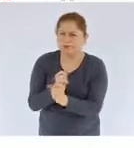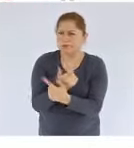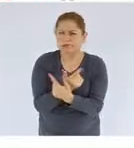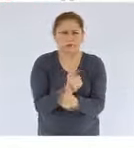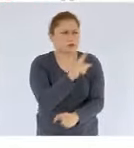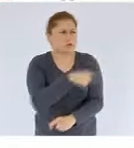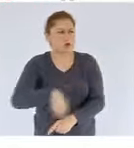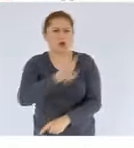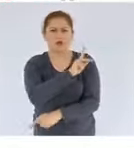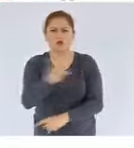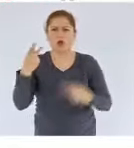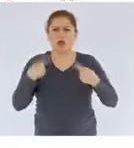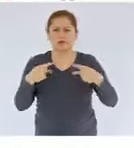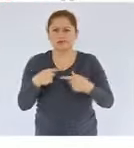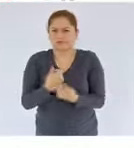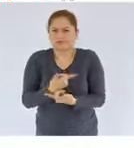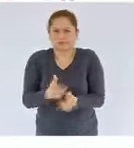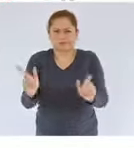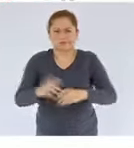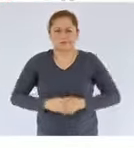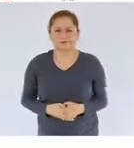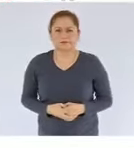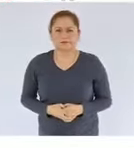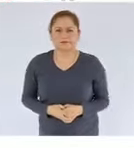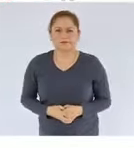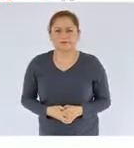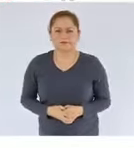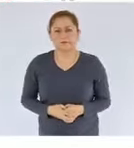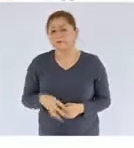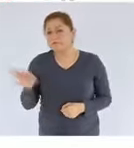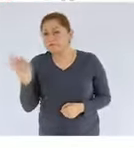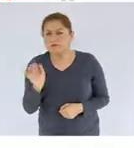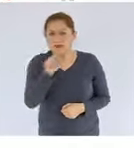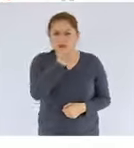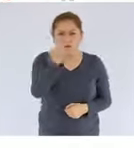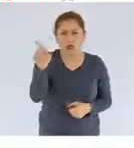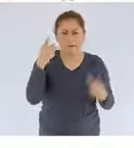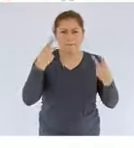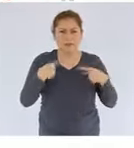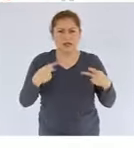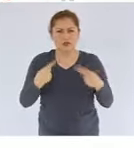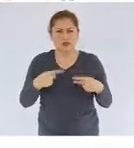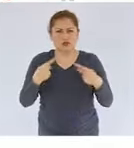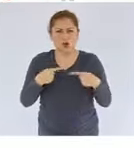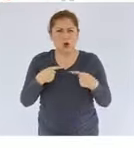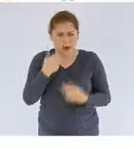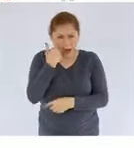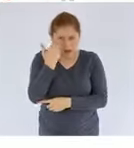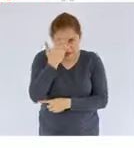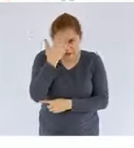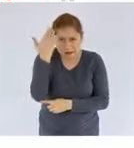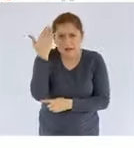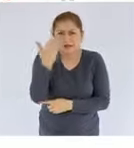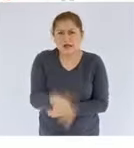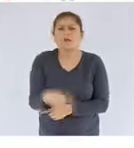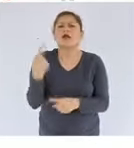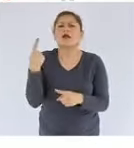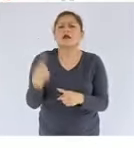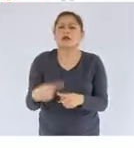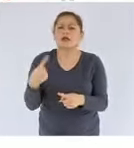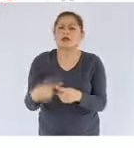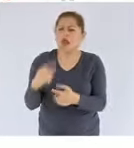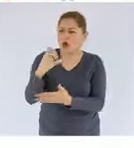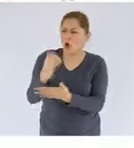en cualquier momento. Todo aquel ciudadano que quiera saber quiénes son los proveedores de